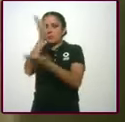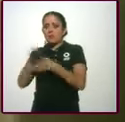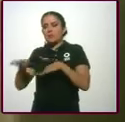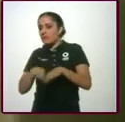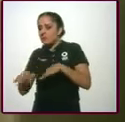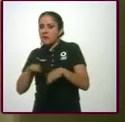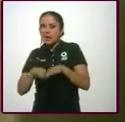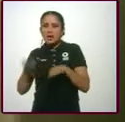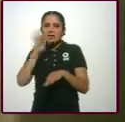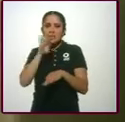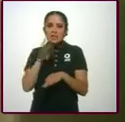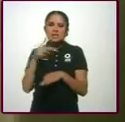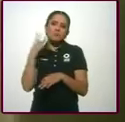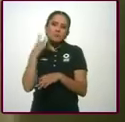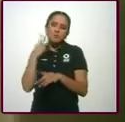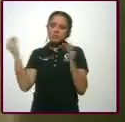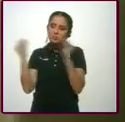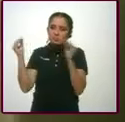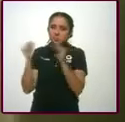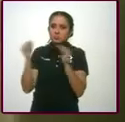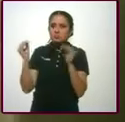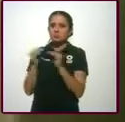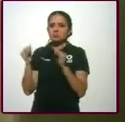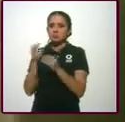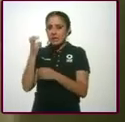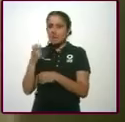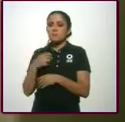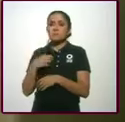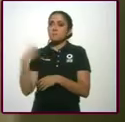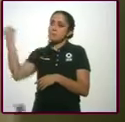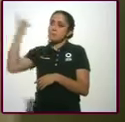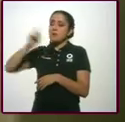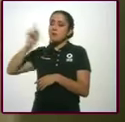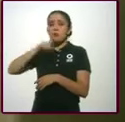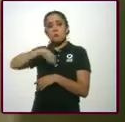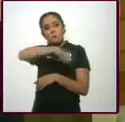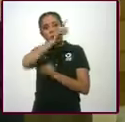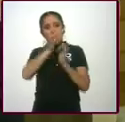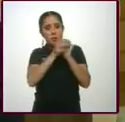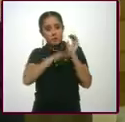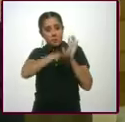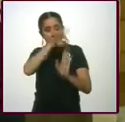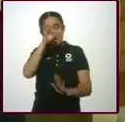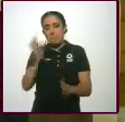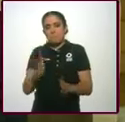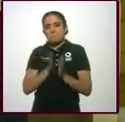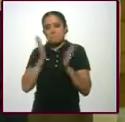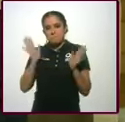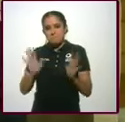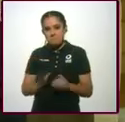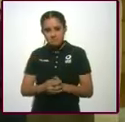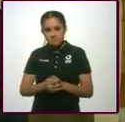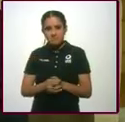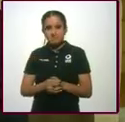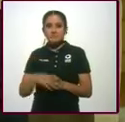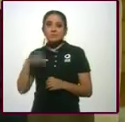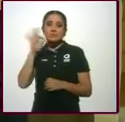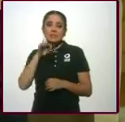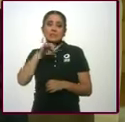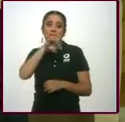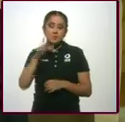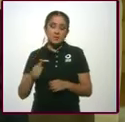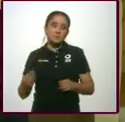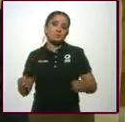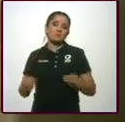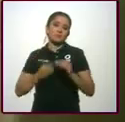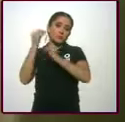confrontación política, y aquí me mandaron a... Oye, pero no va ser que al rato venga la confrontación